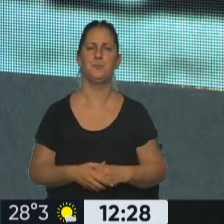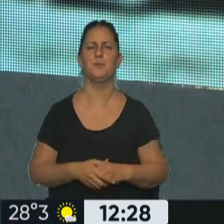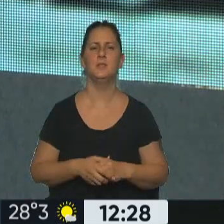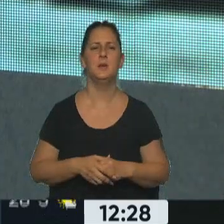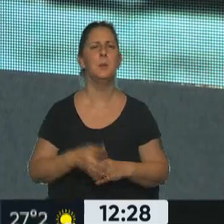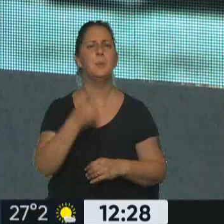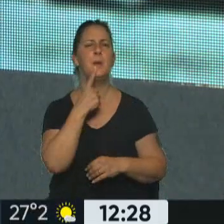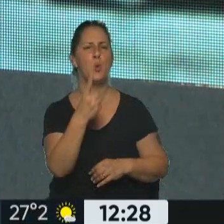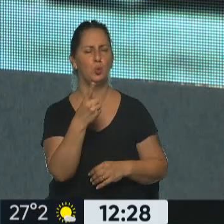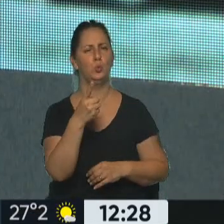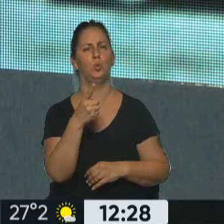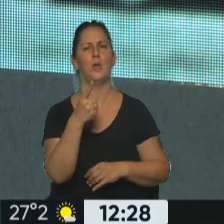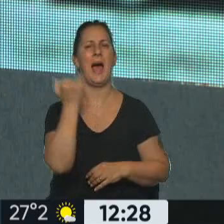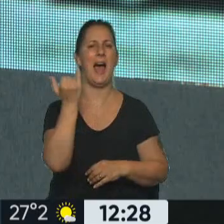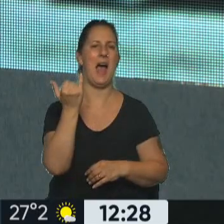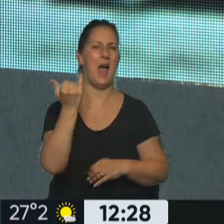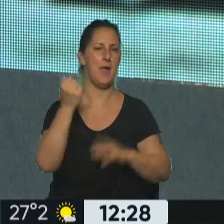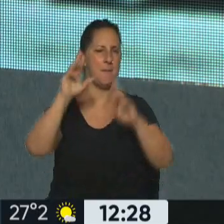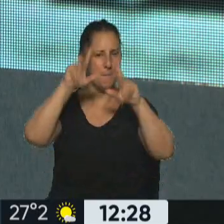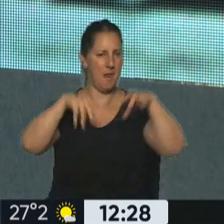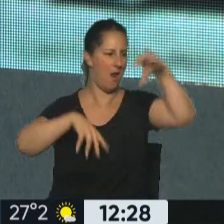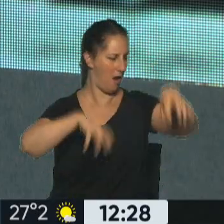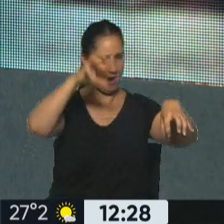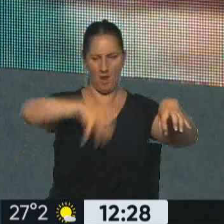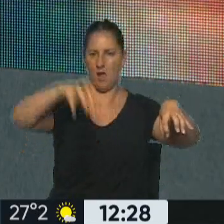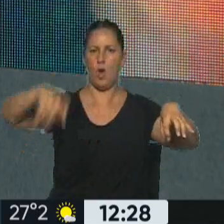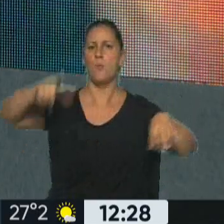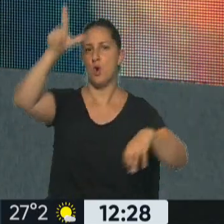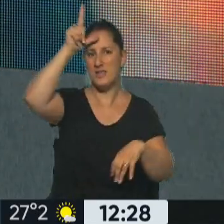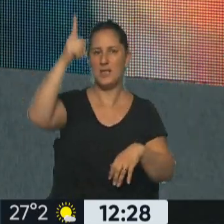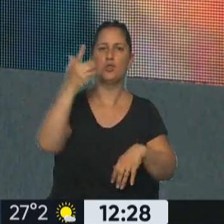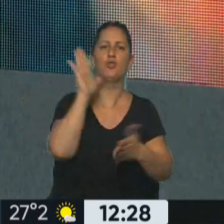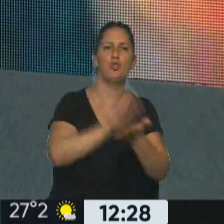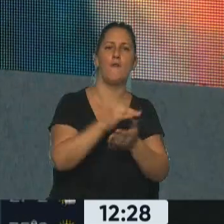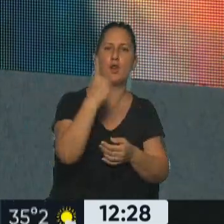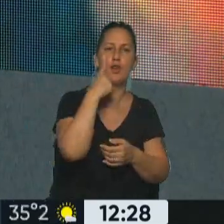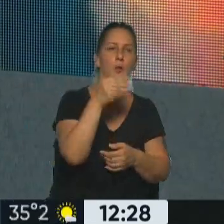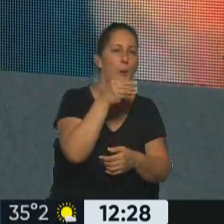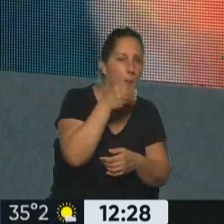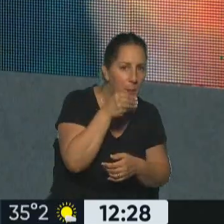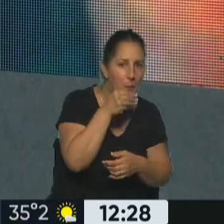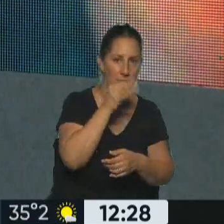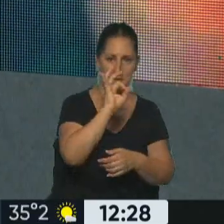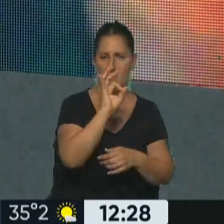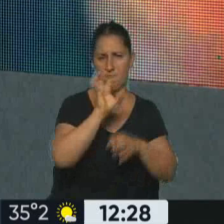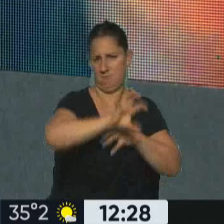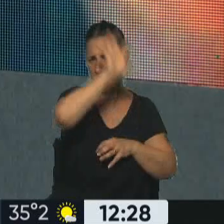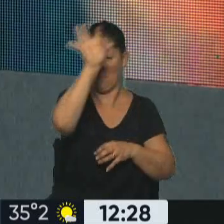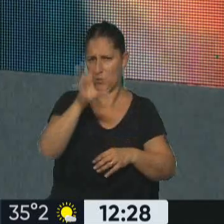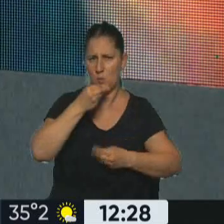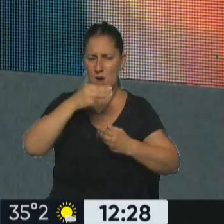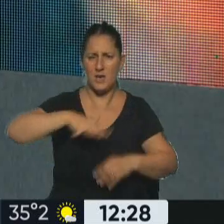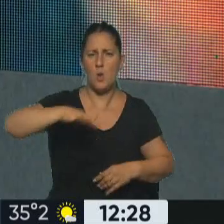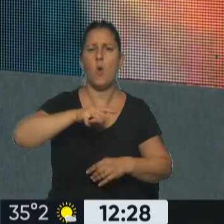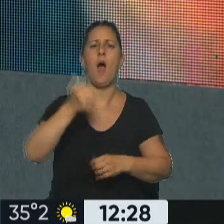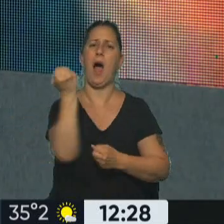hay un operativo policial de alcoholemia también, provincia de Buenos Aires o ciudad de Buenos Aires, en cualquier rincón de la República Argentina, detienen